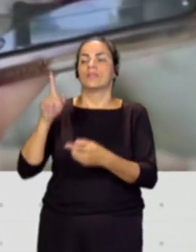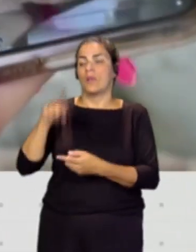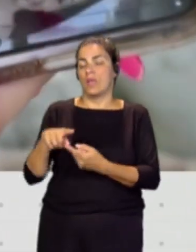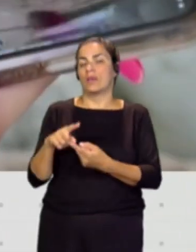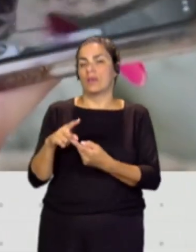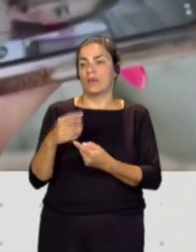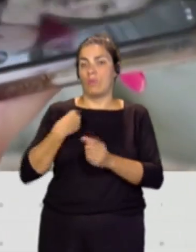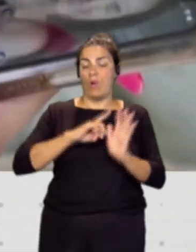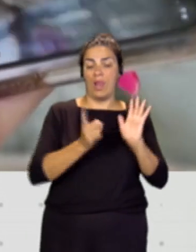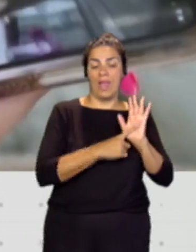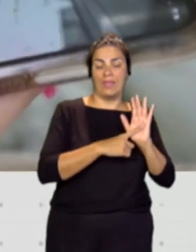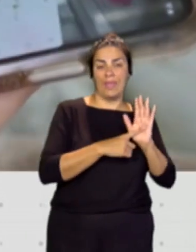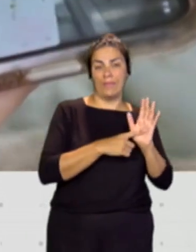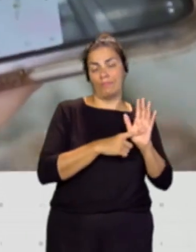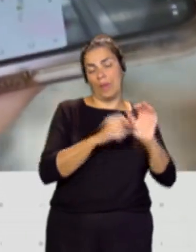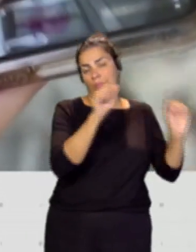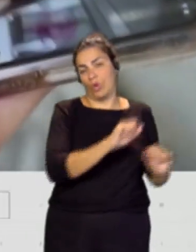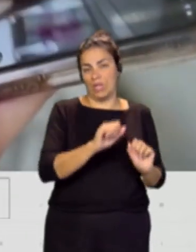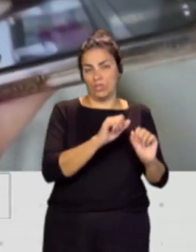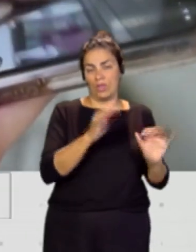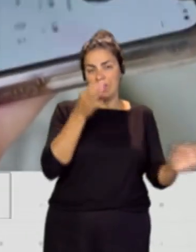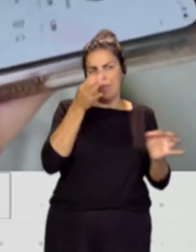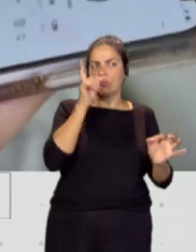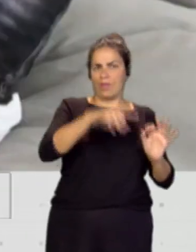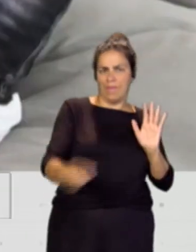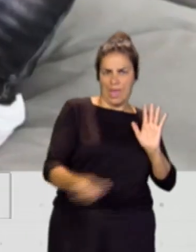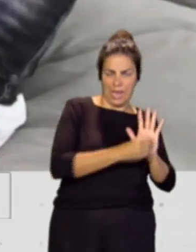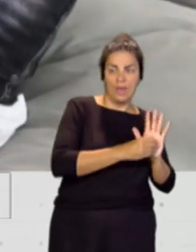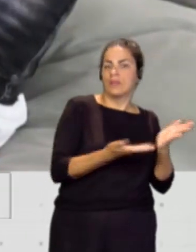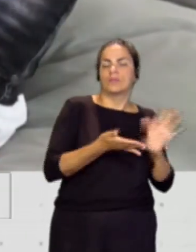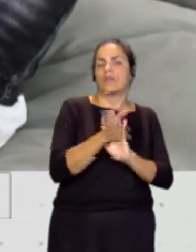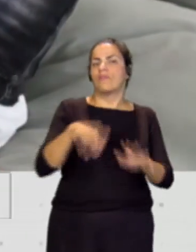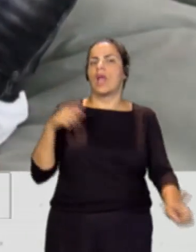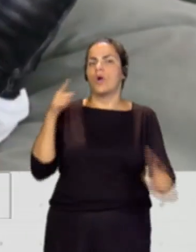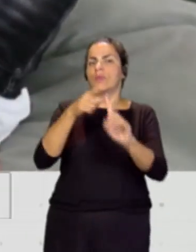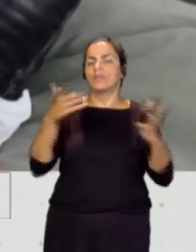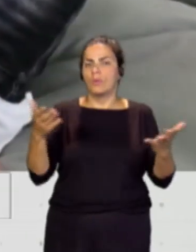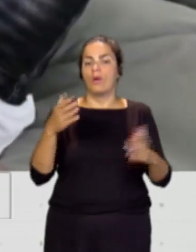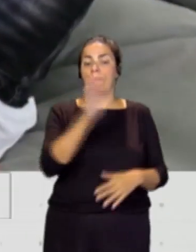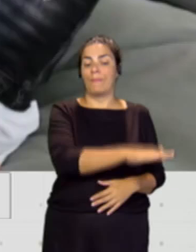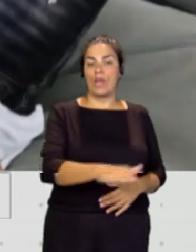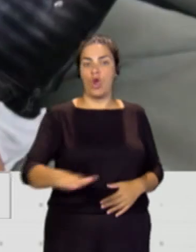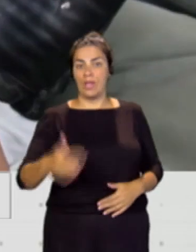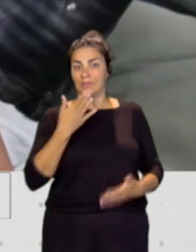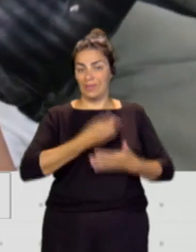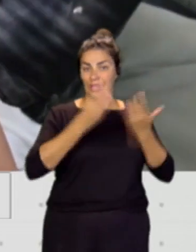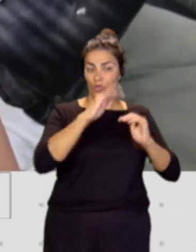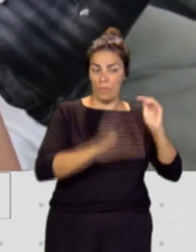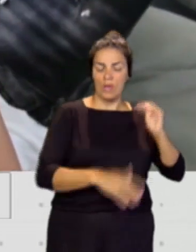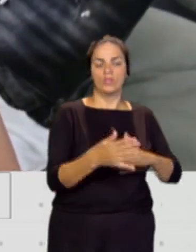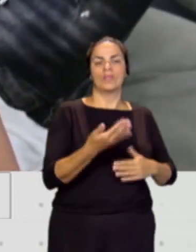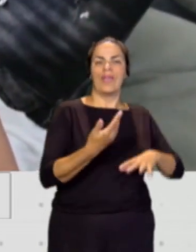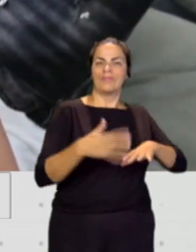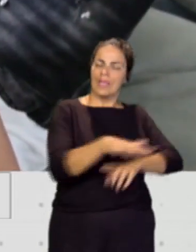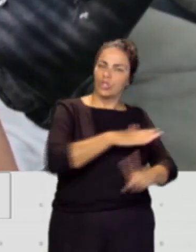Ley de Protección de Datos, con lo cual el objetivo al final es intentar un poco proteger a los menores en el entorno digital y también